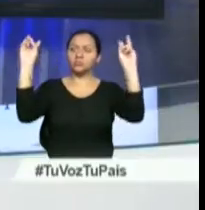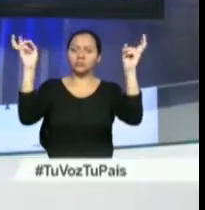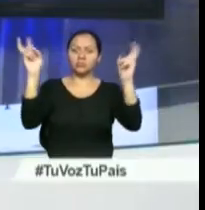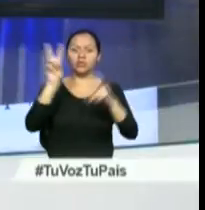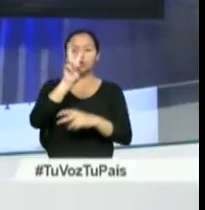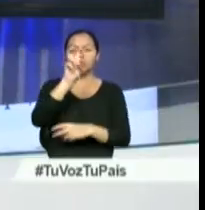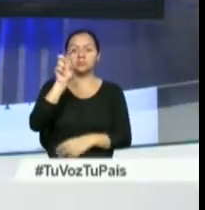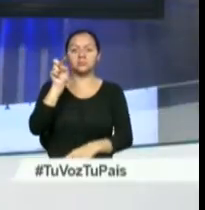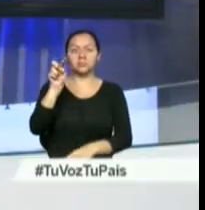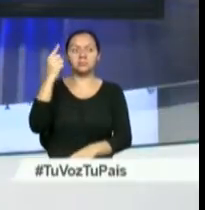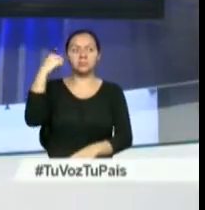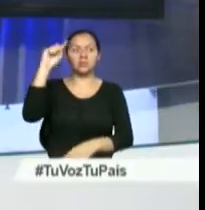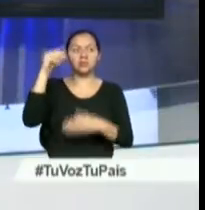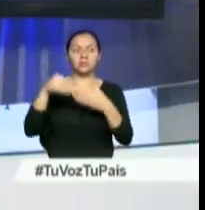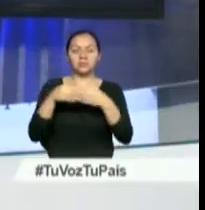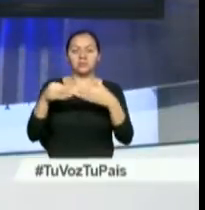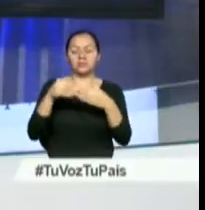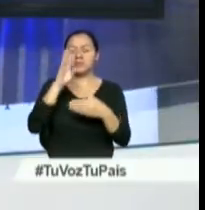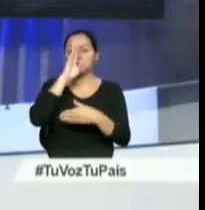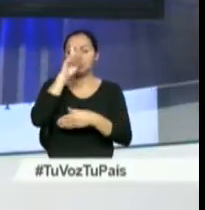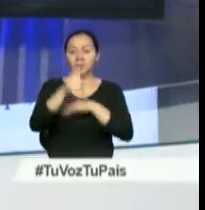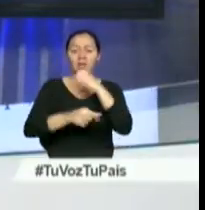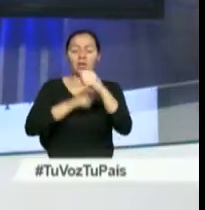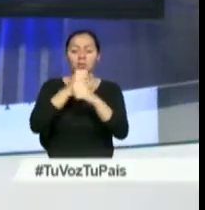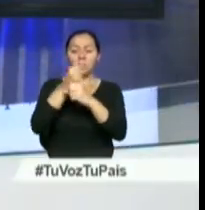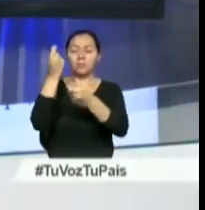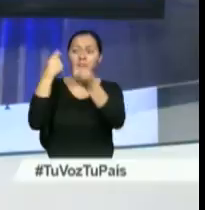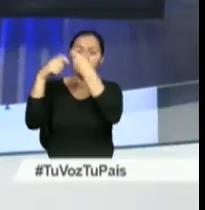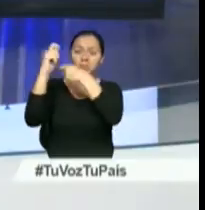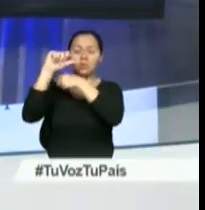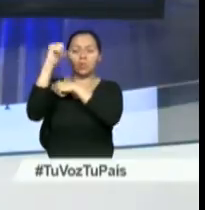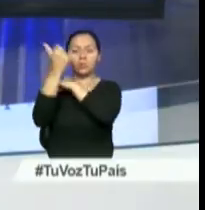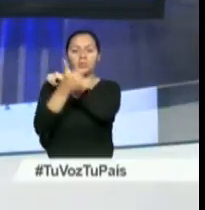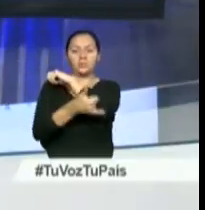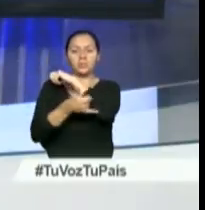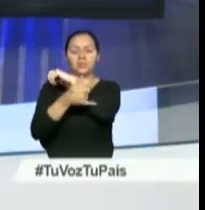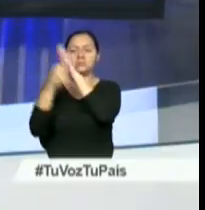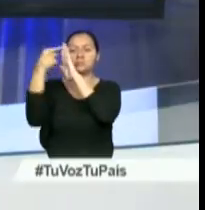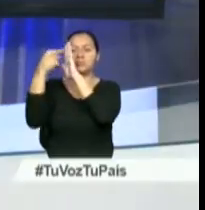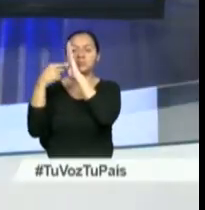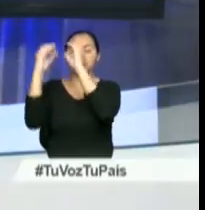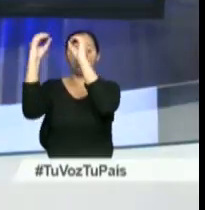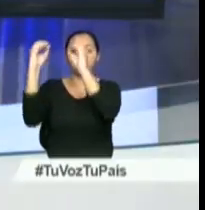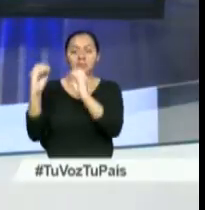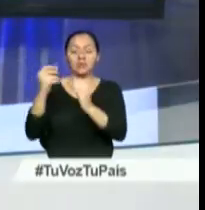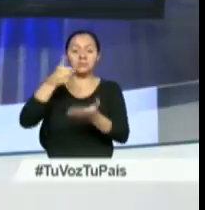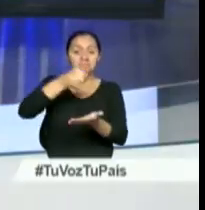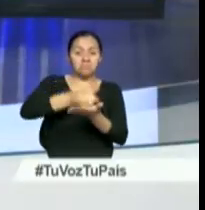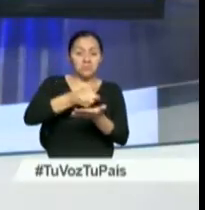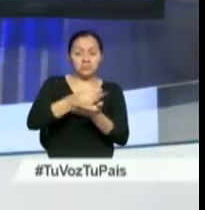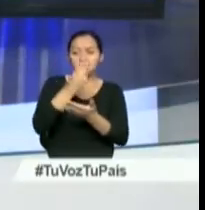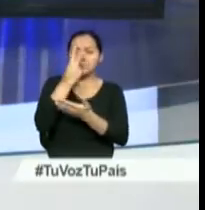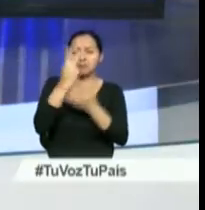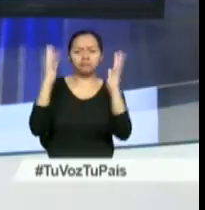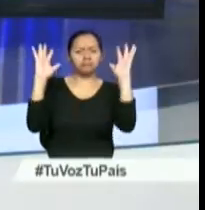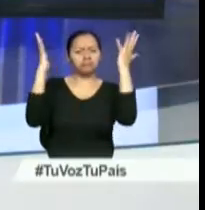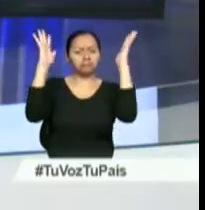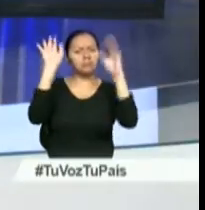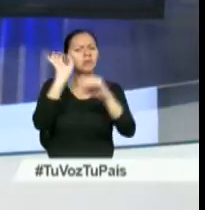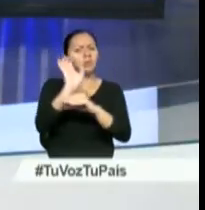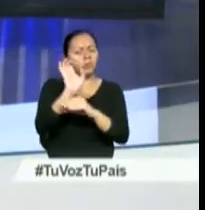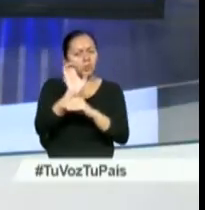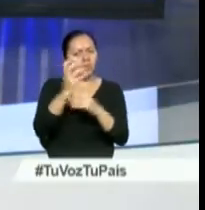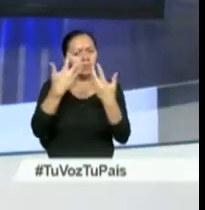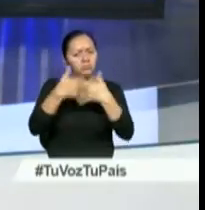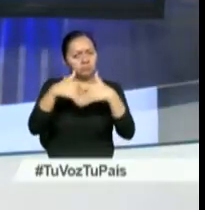millones de dólares salen anualmente de Latinoamérica a paraísos fiscales. Esta misma organización aplaude la iniciativa de Ecuador de